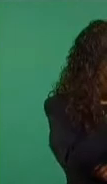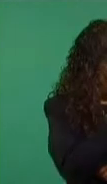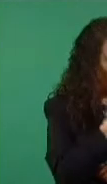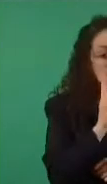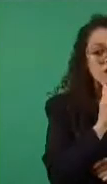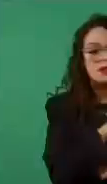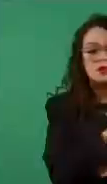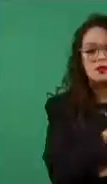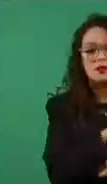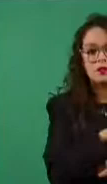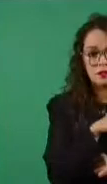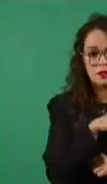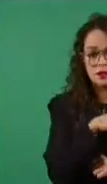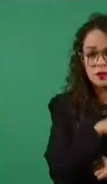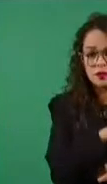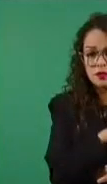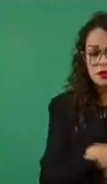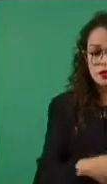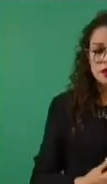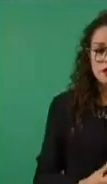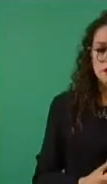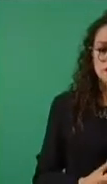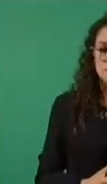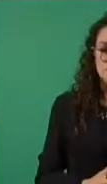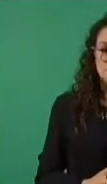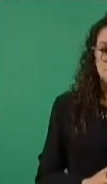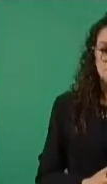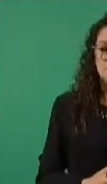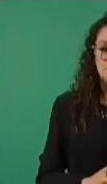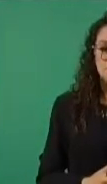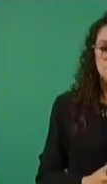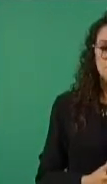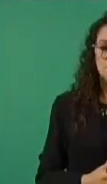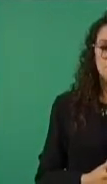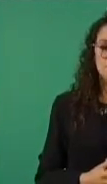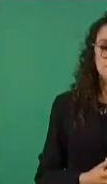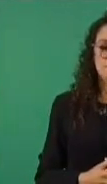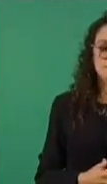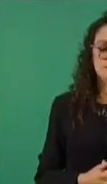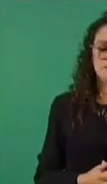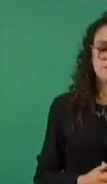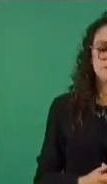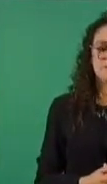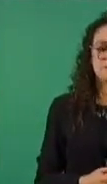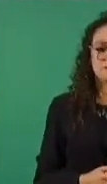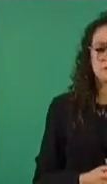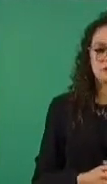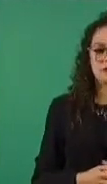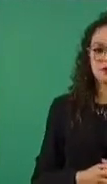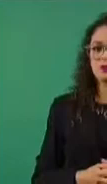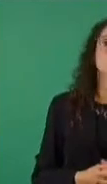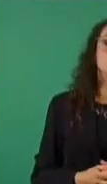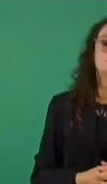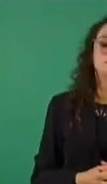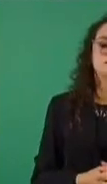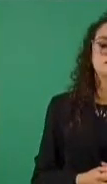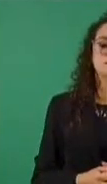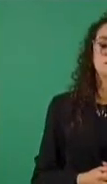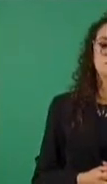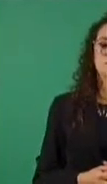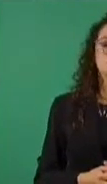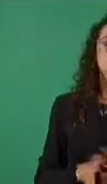porque son predecibles,